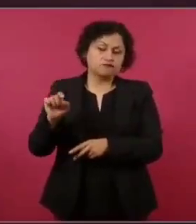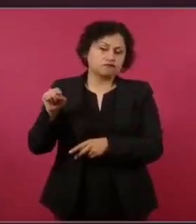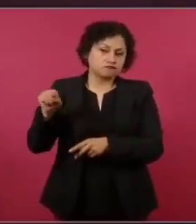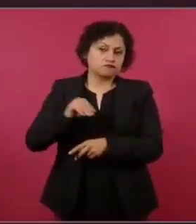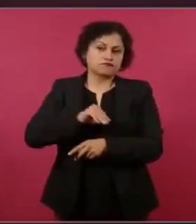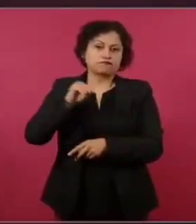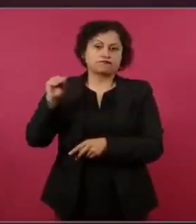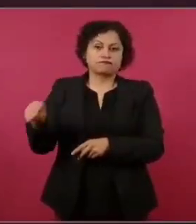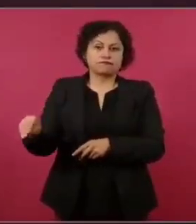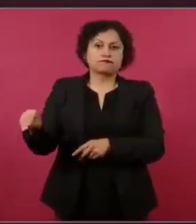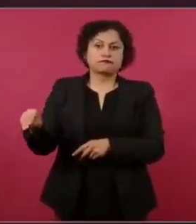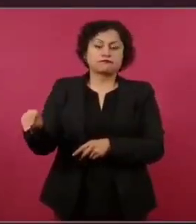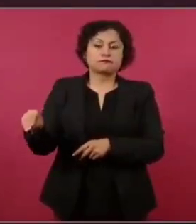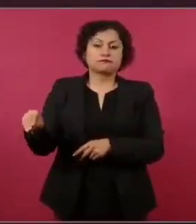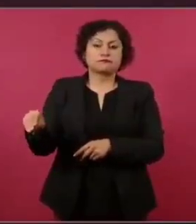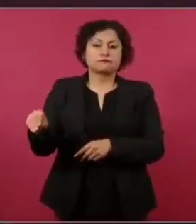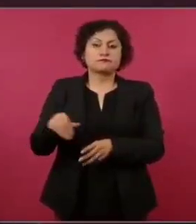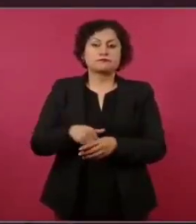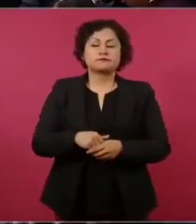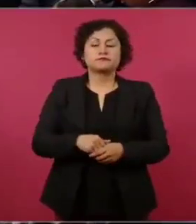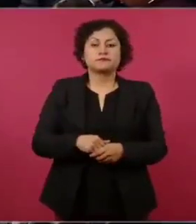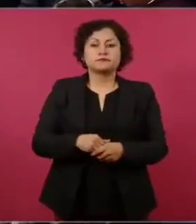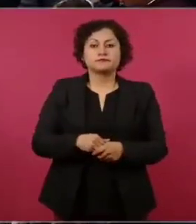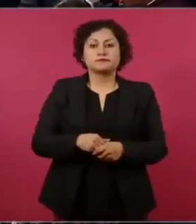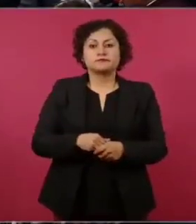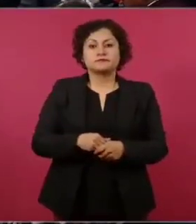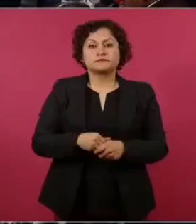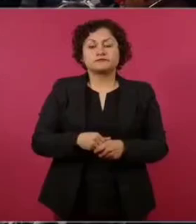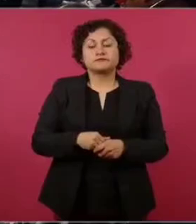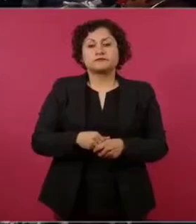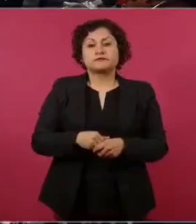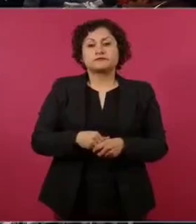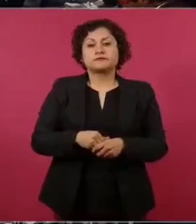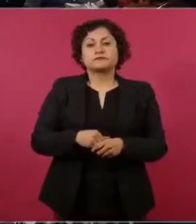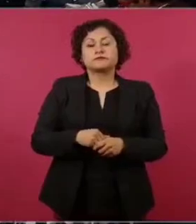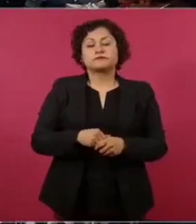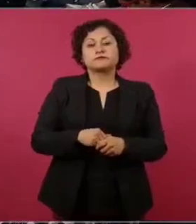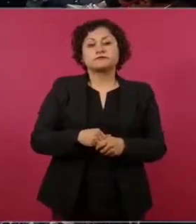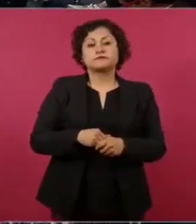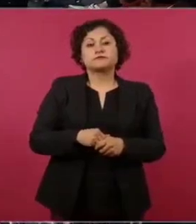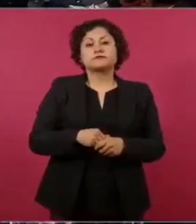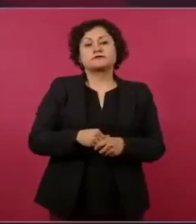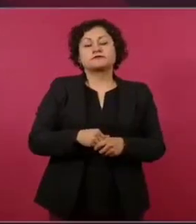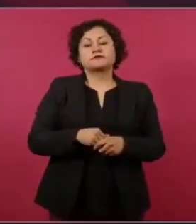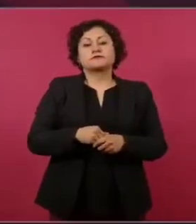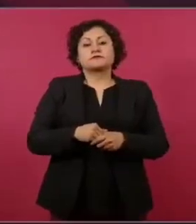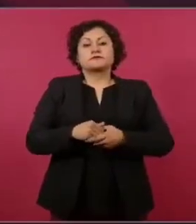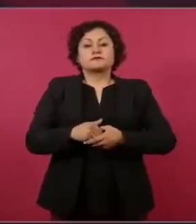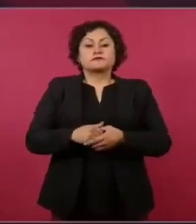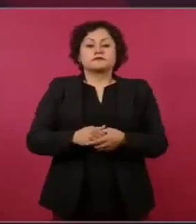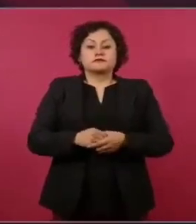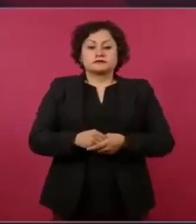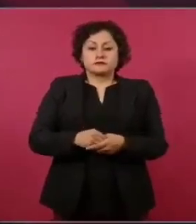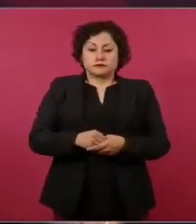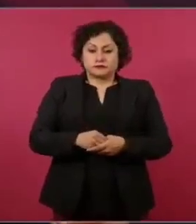recibo a